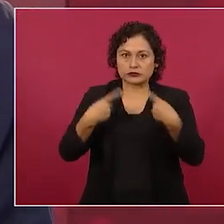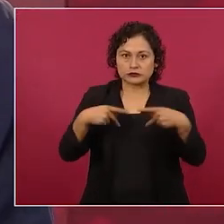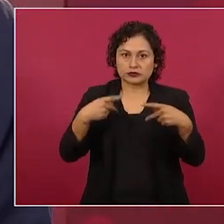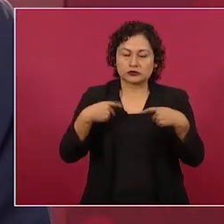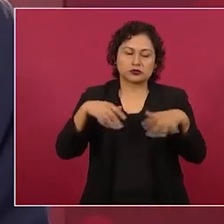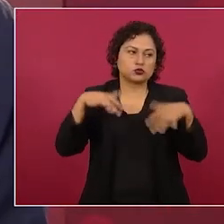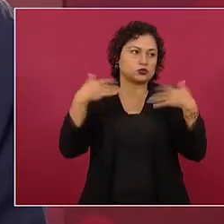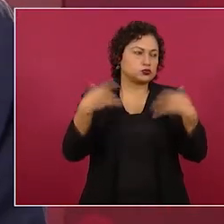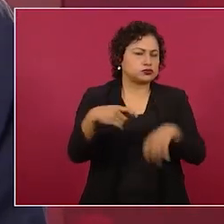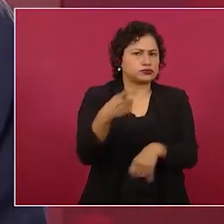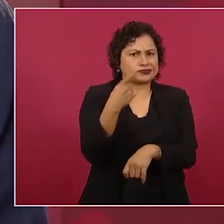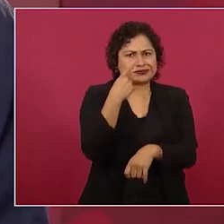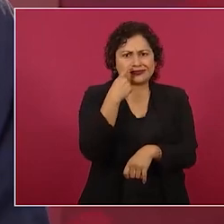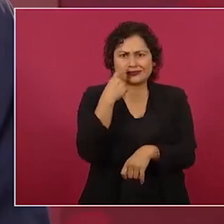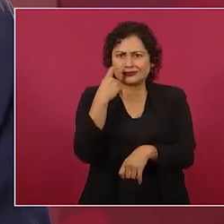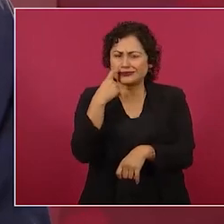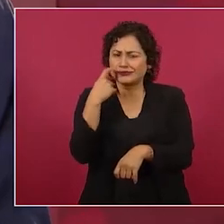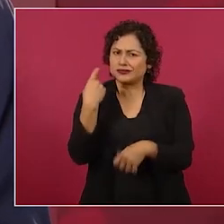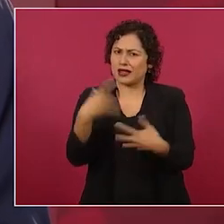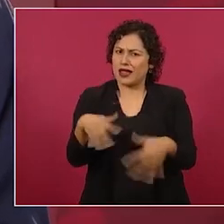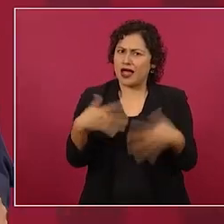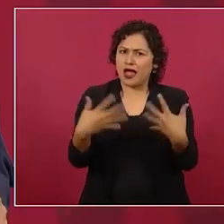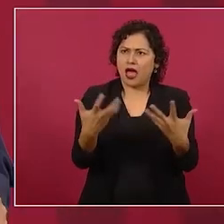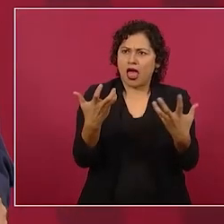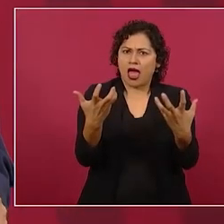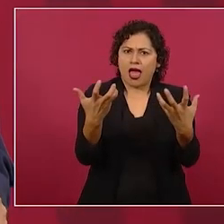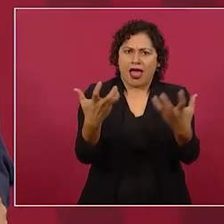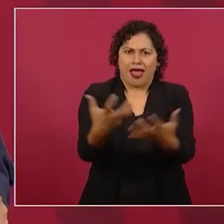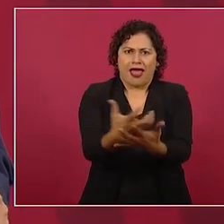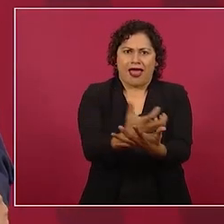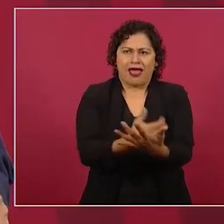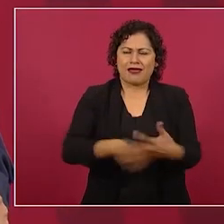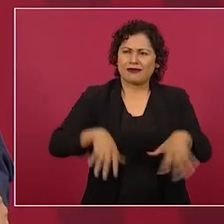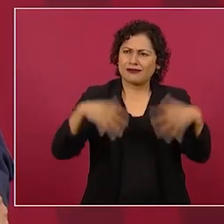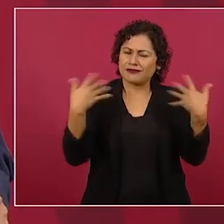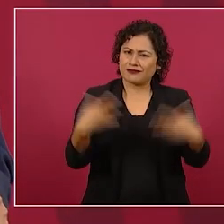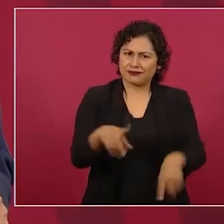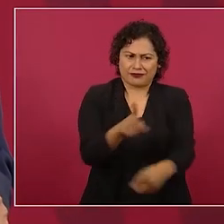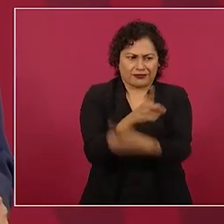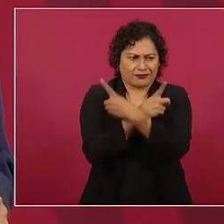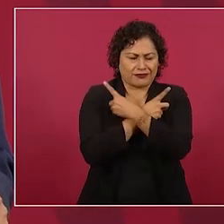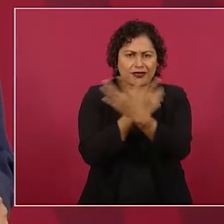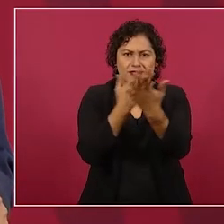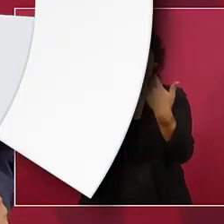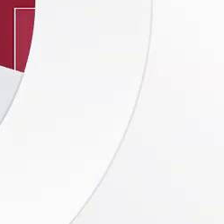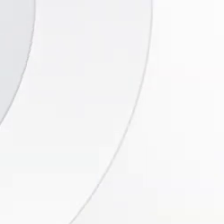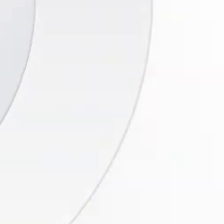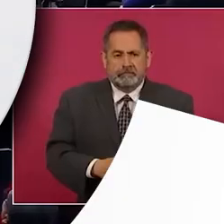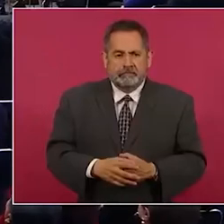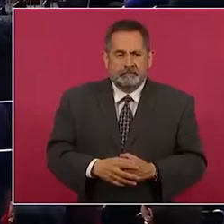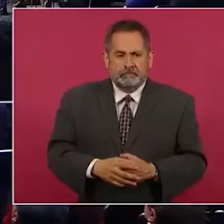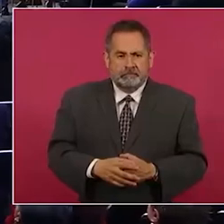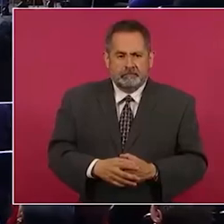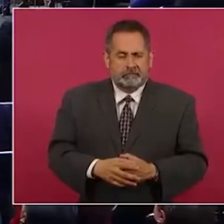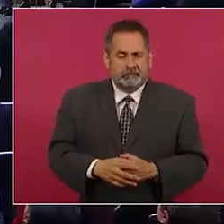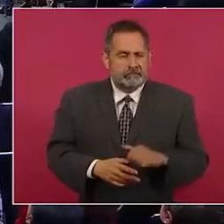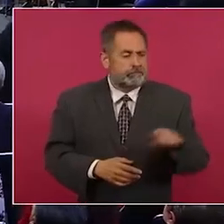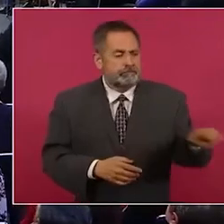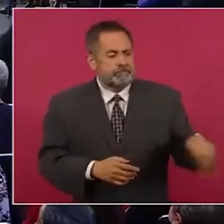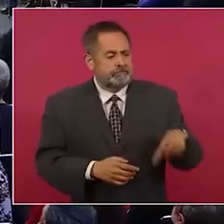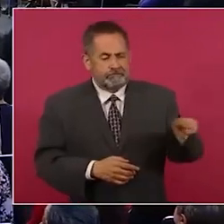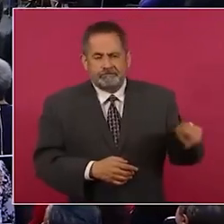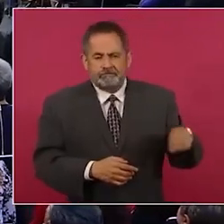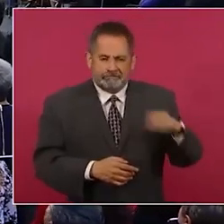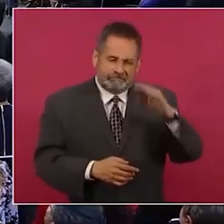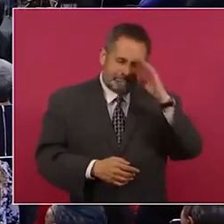vulgares no tienen llenadera pensaron